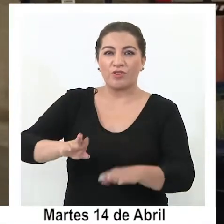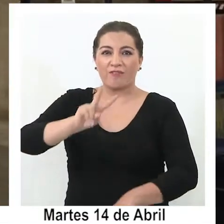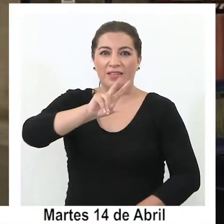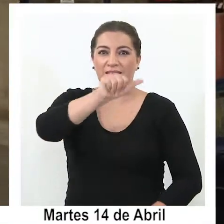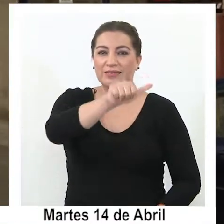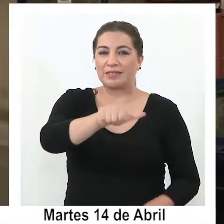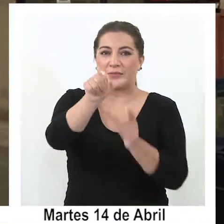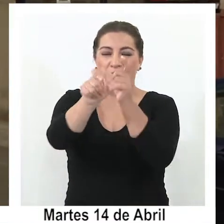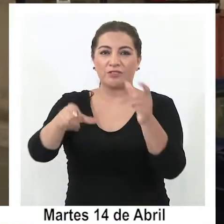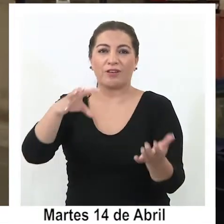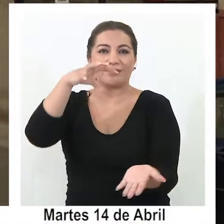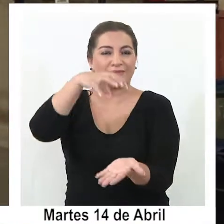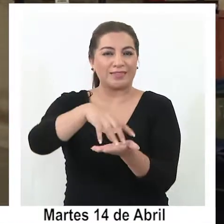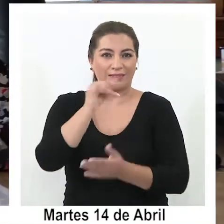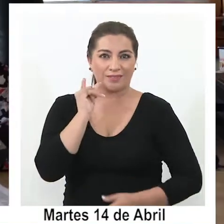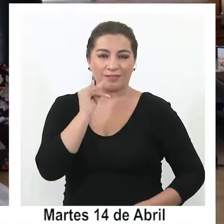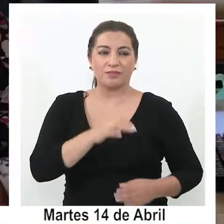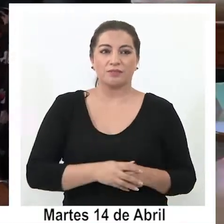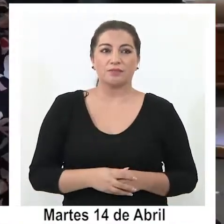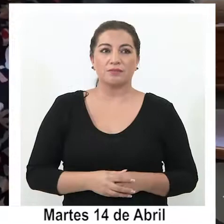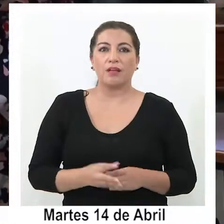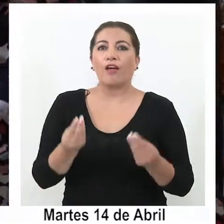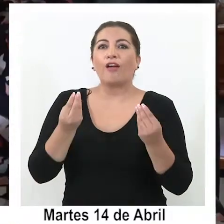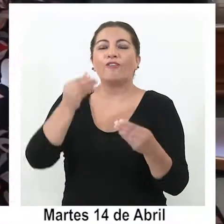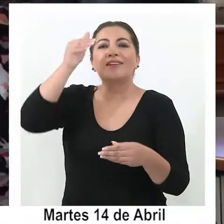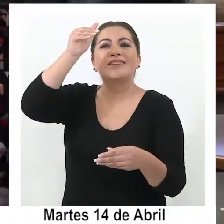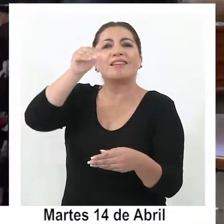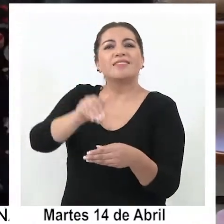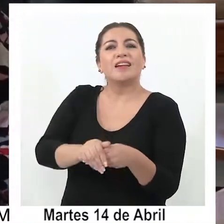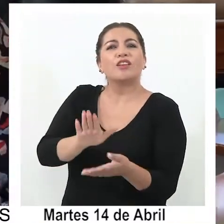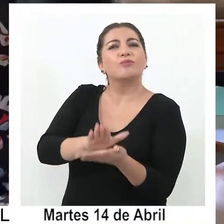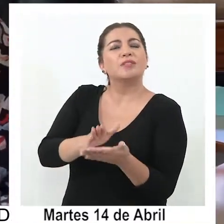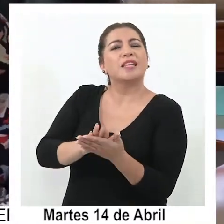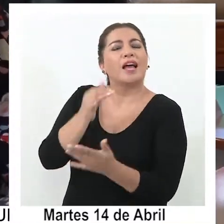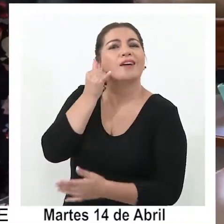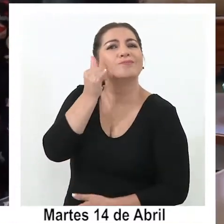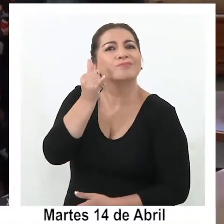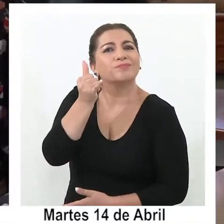familias en Tarapacá. Buenas tardes Lili, ¿cómo ha estado?